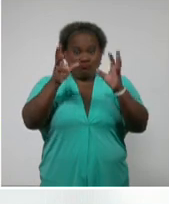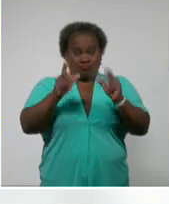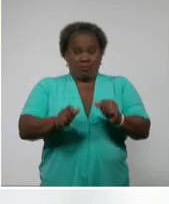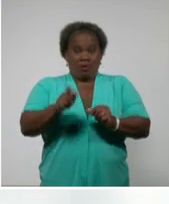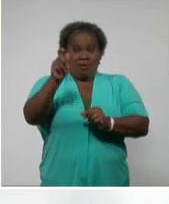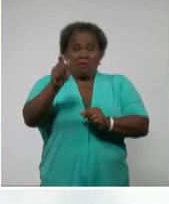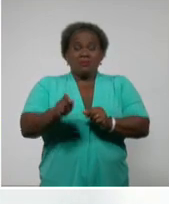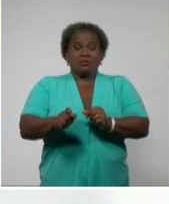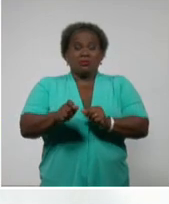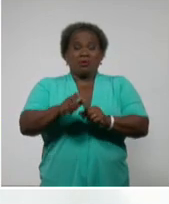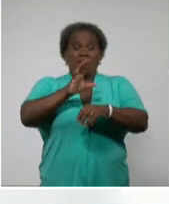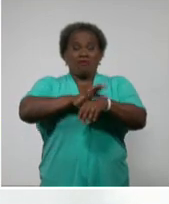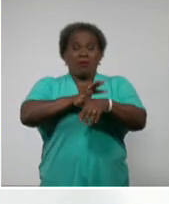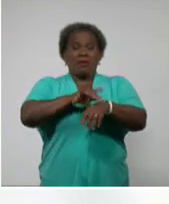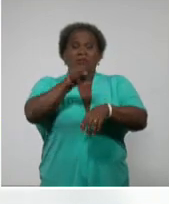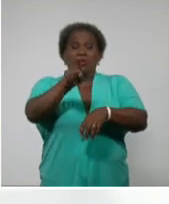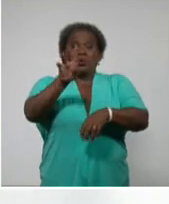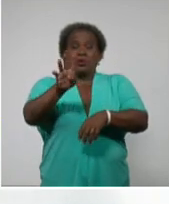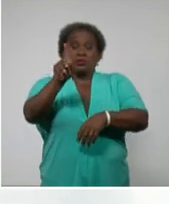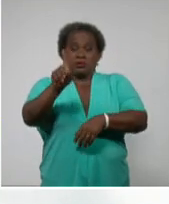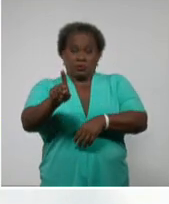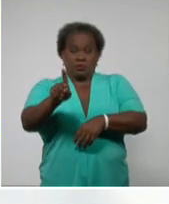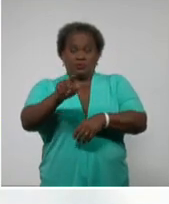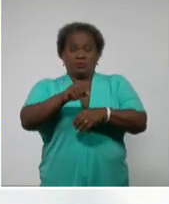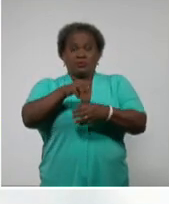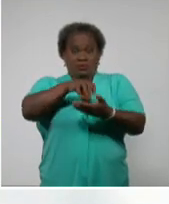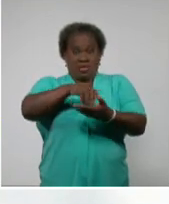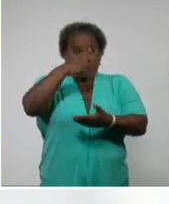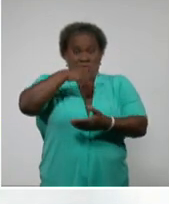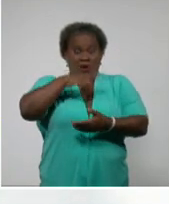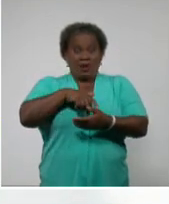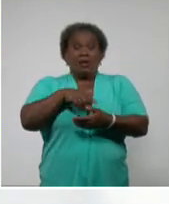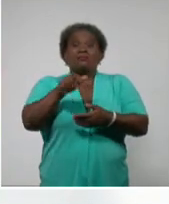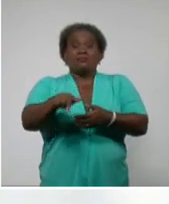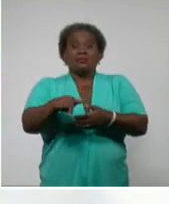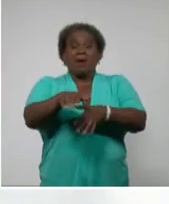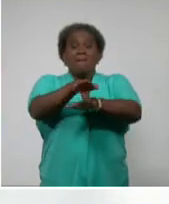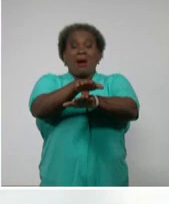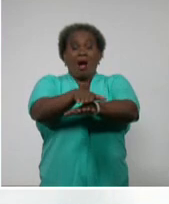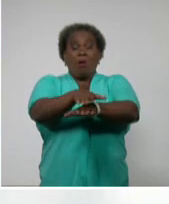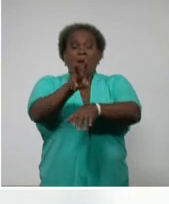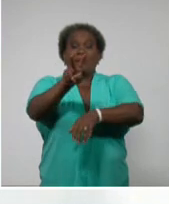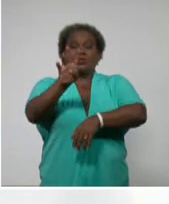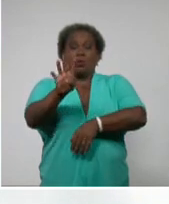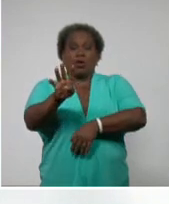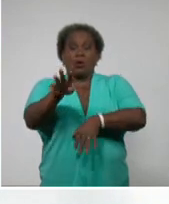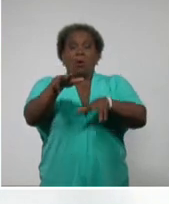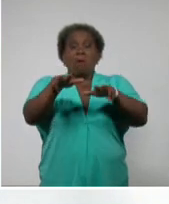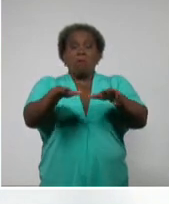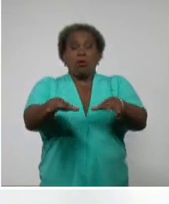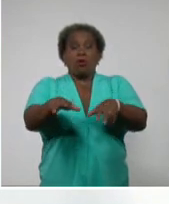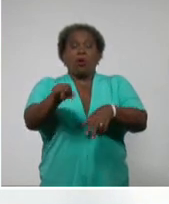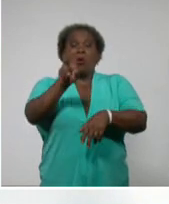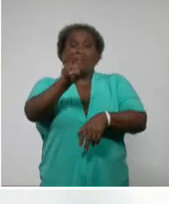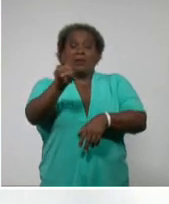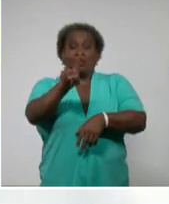de casos con 141, seguido por Majagua con 24, Morón con 22,